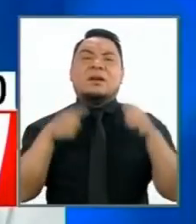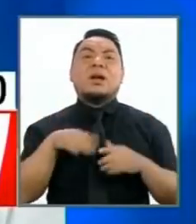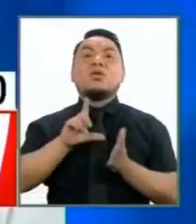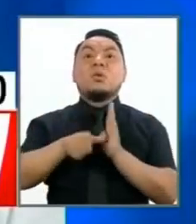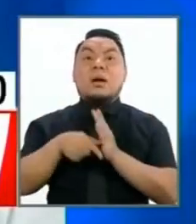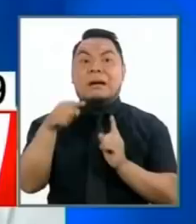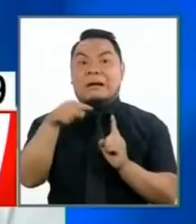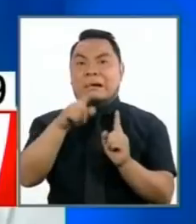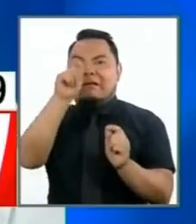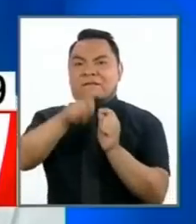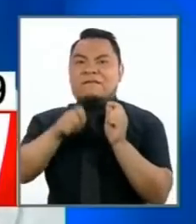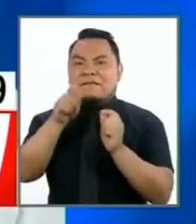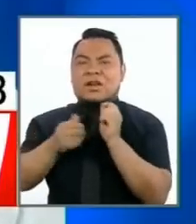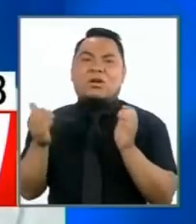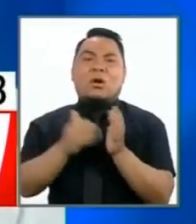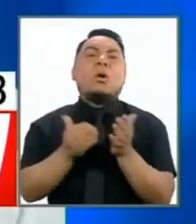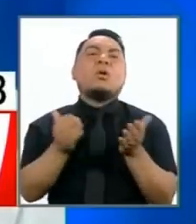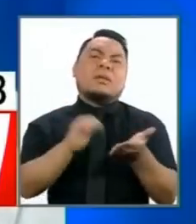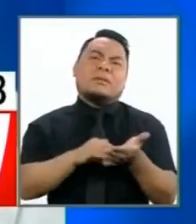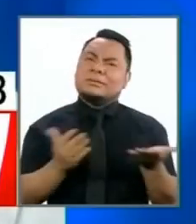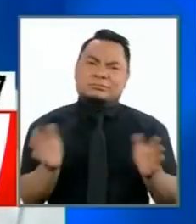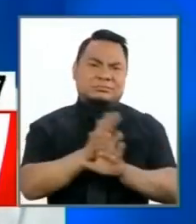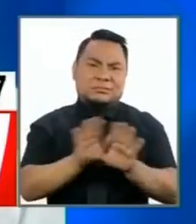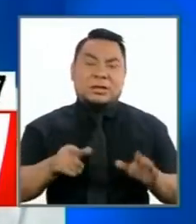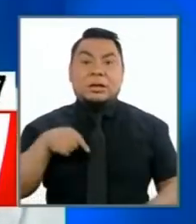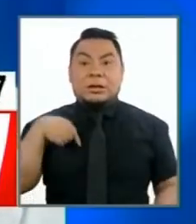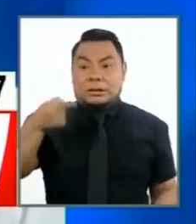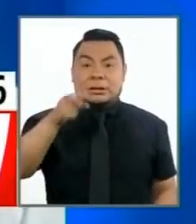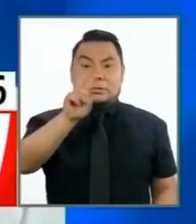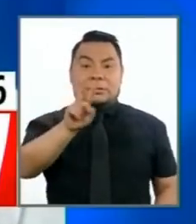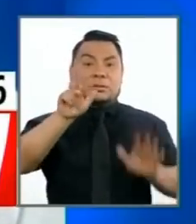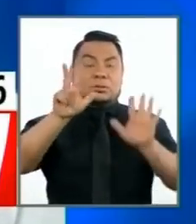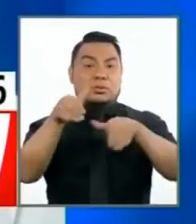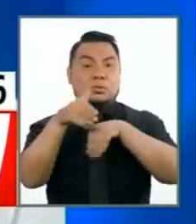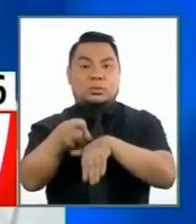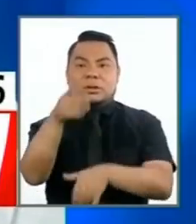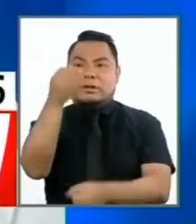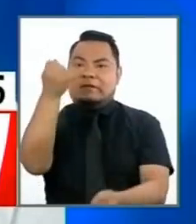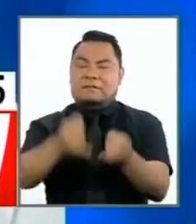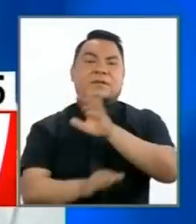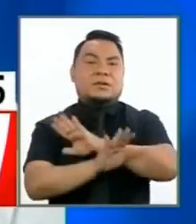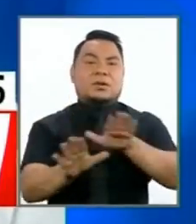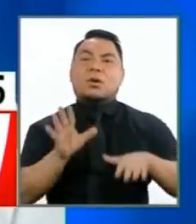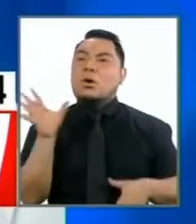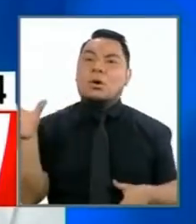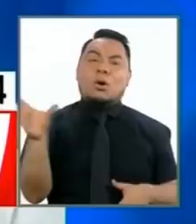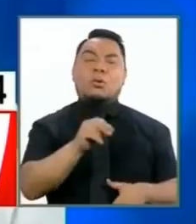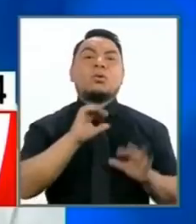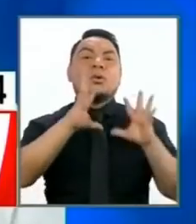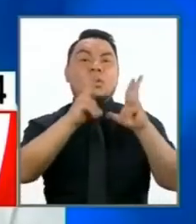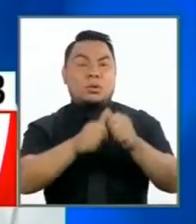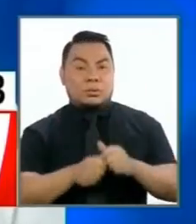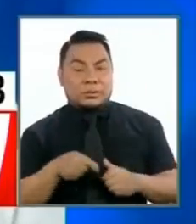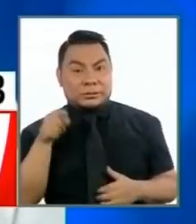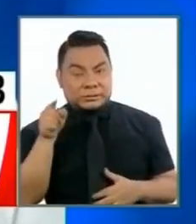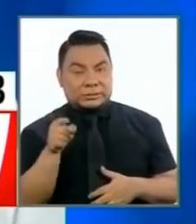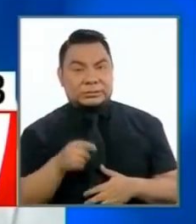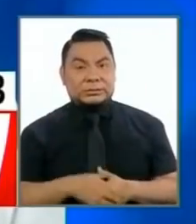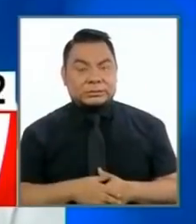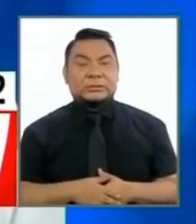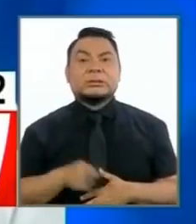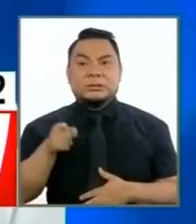amenazando a su víctima a partir del 28 de julio esto se acabó todo delincuente flagrante